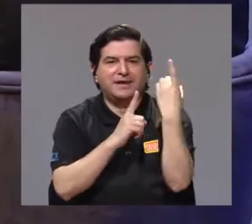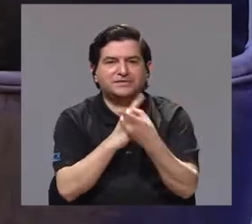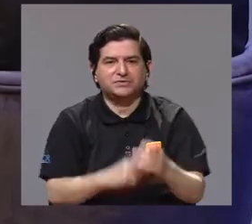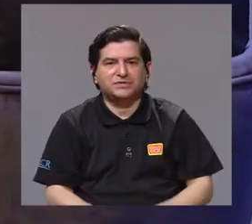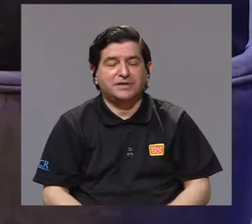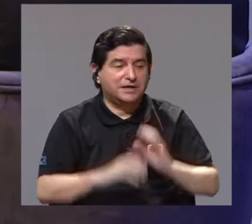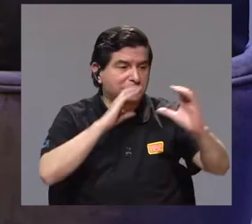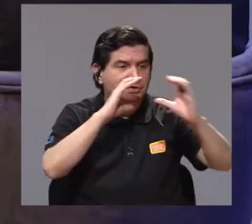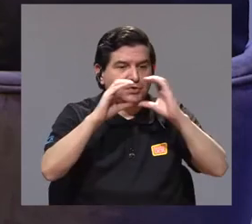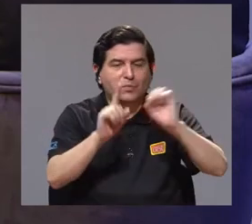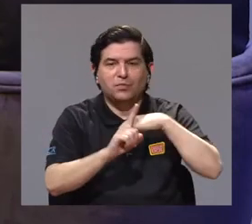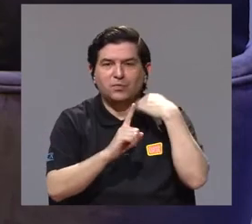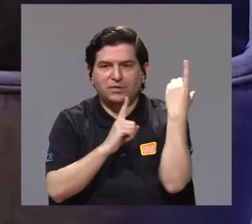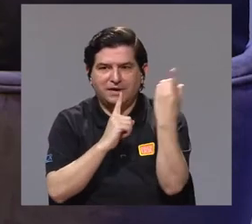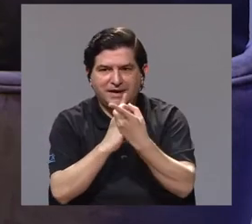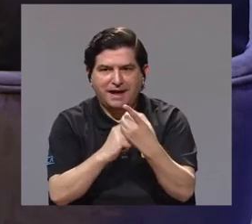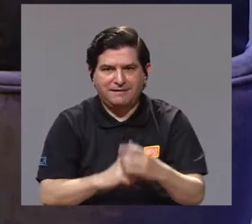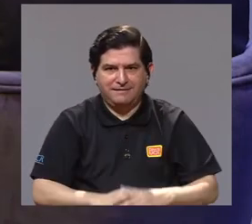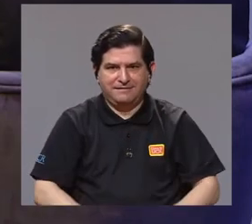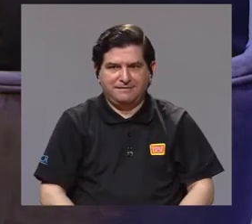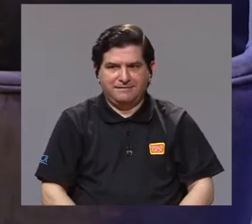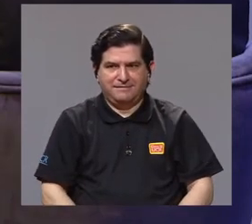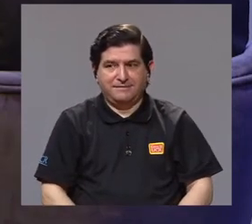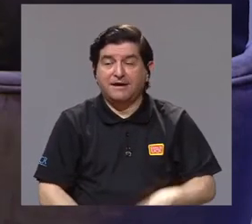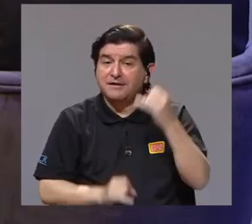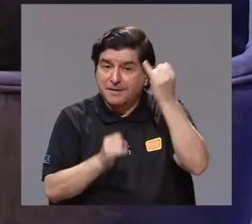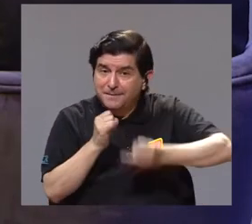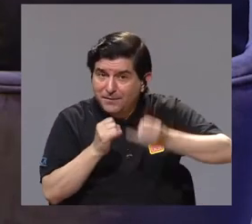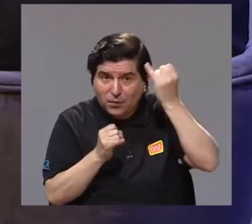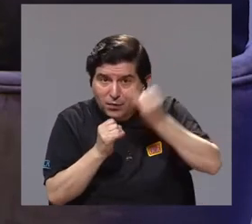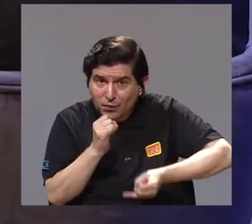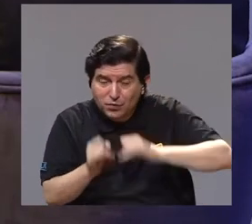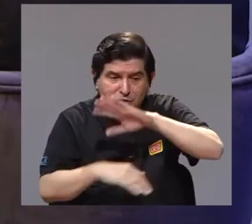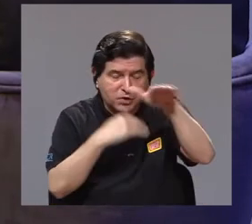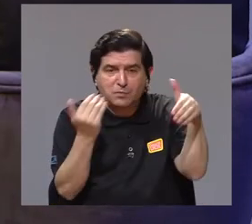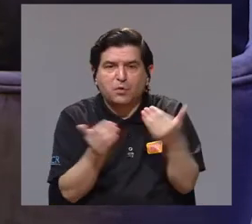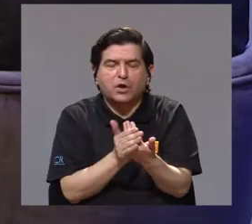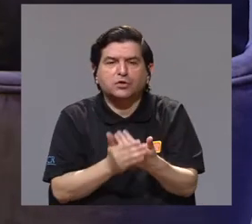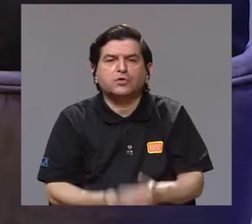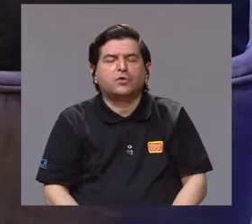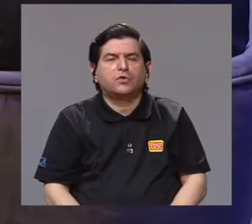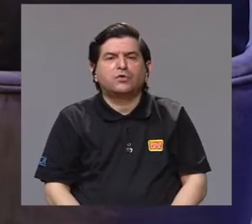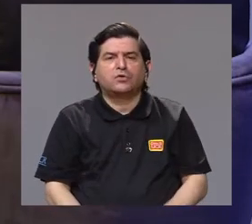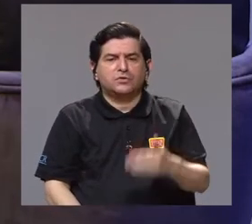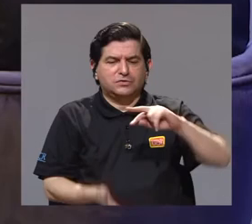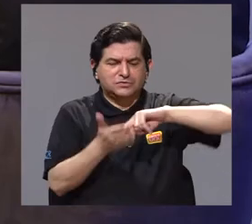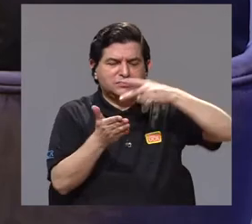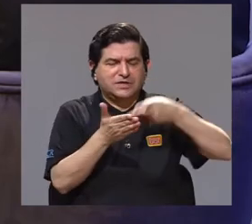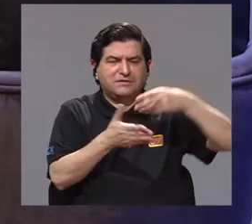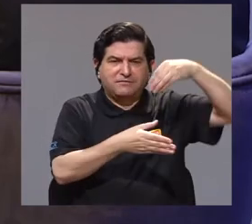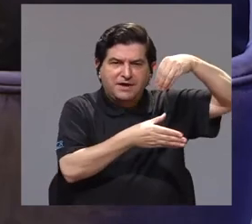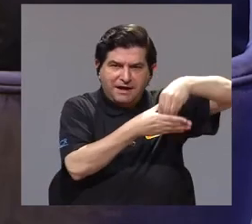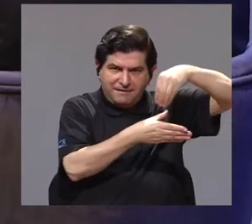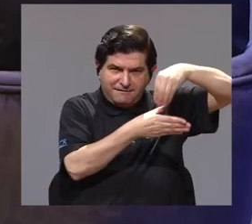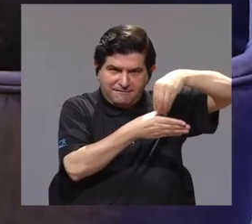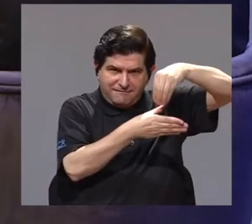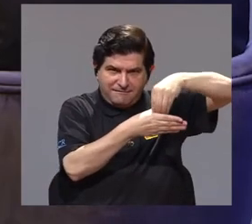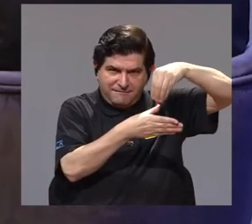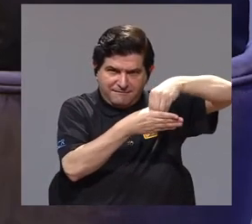sociedad, transmitir ese conocimiento a la sociedad, ¿verdad? Y, finalmente, que todo esto aporte o que tenga,